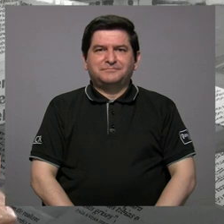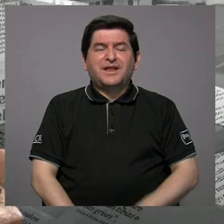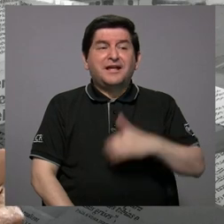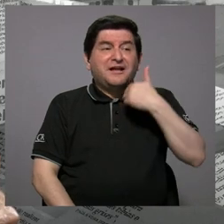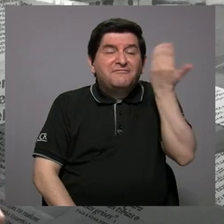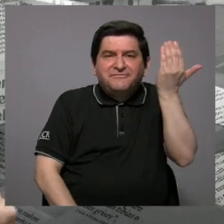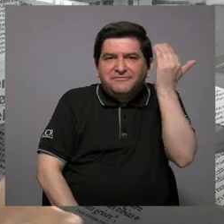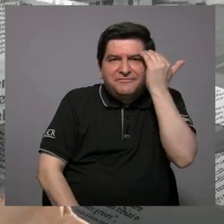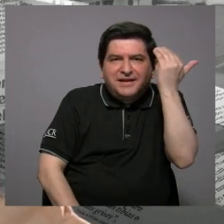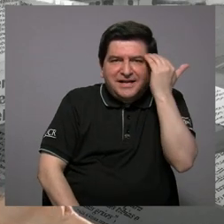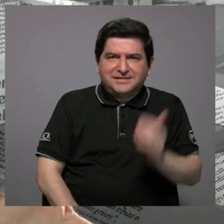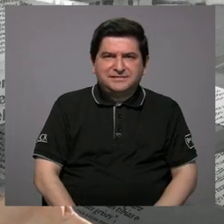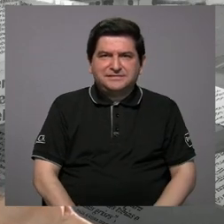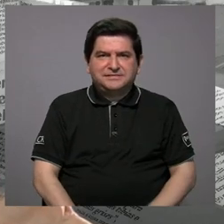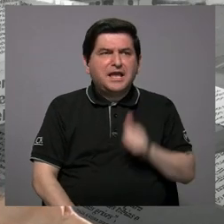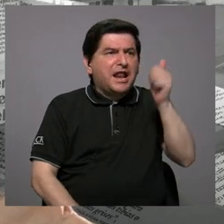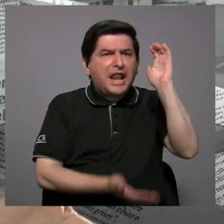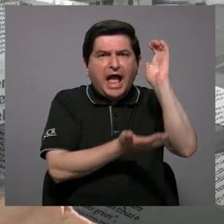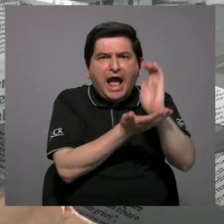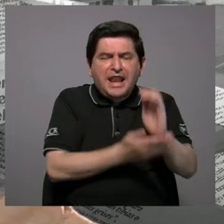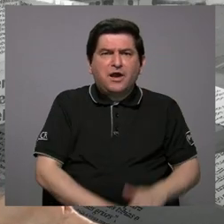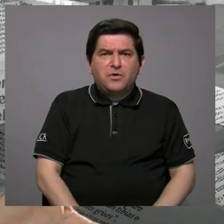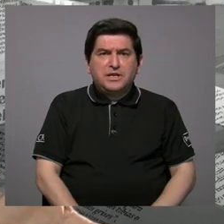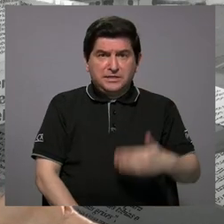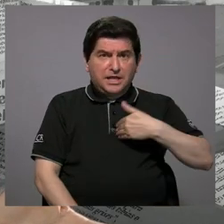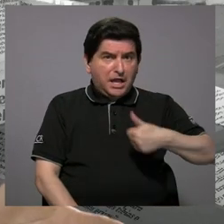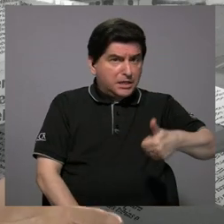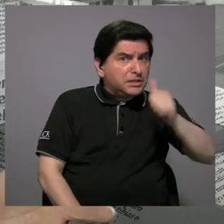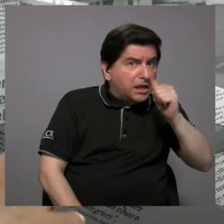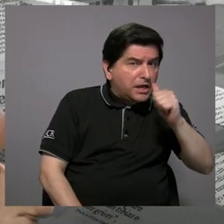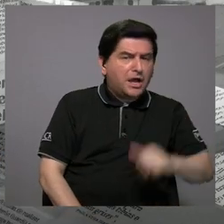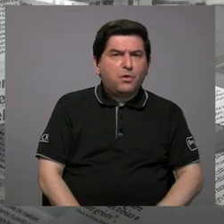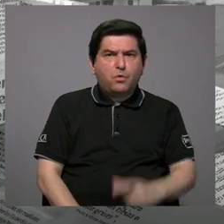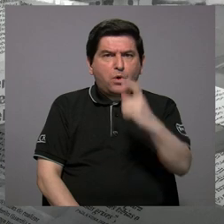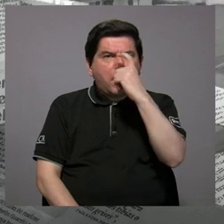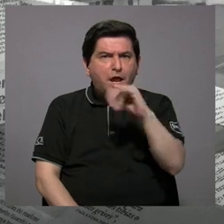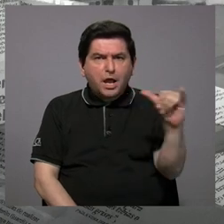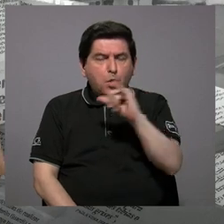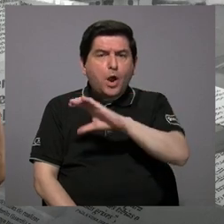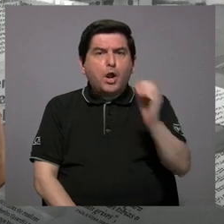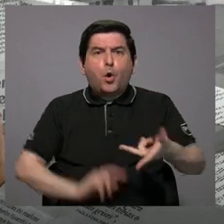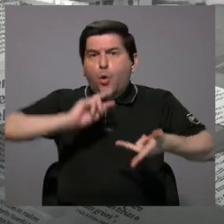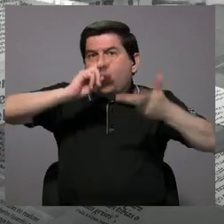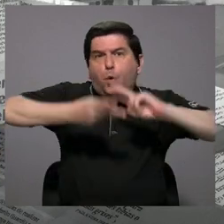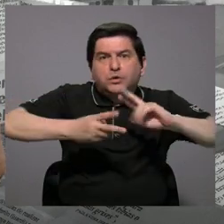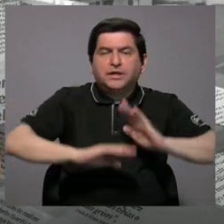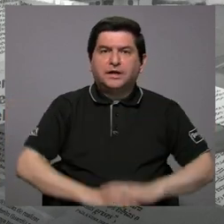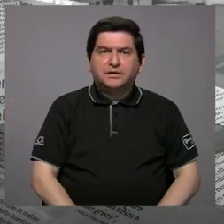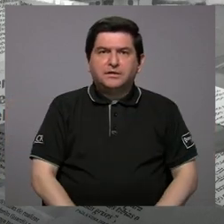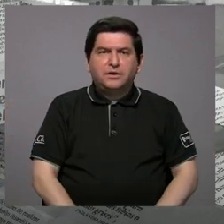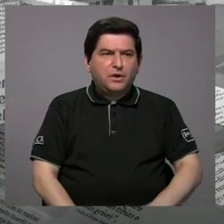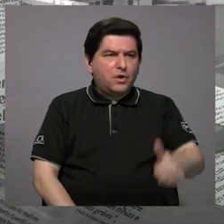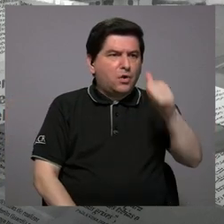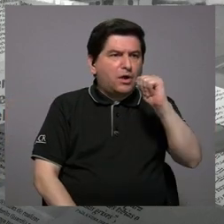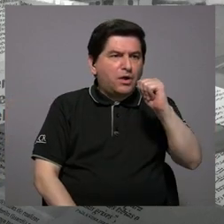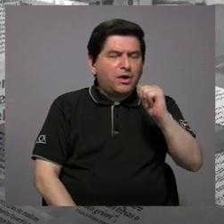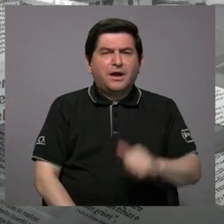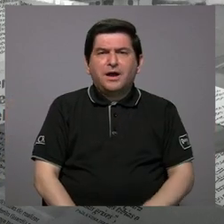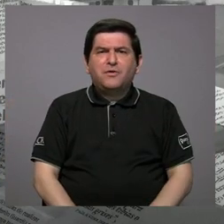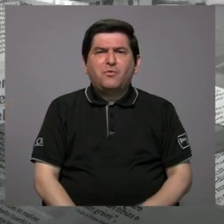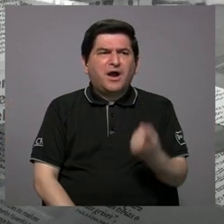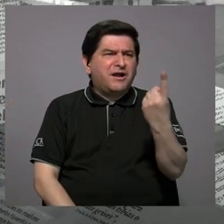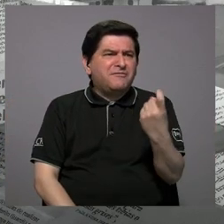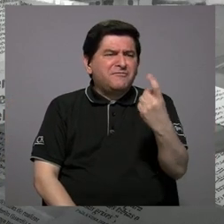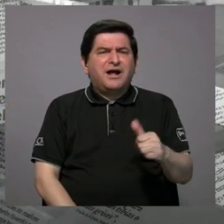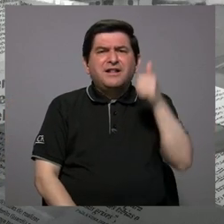es muy fácil saber si en Alajuelita hay agua y en Escazú también o viceversa. Alajuelita tiene un día o más días